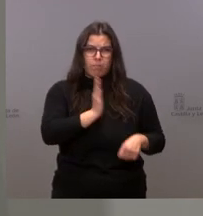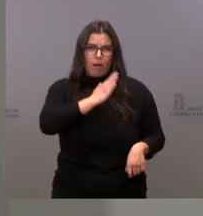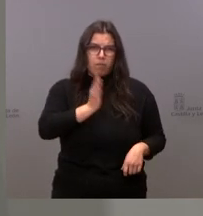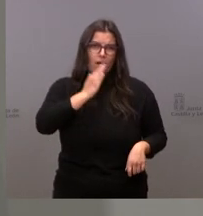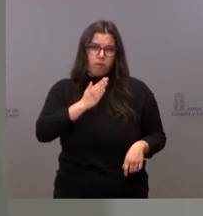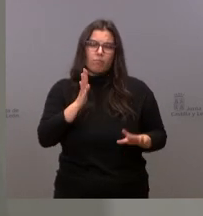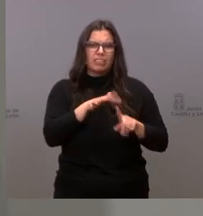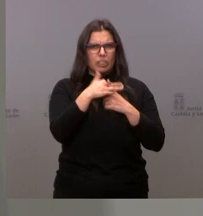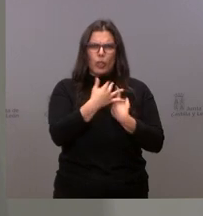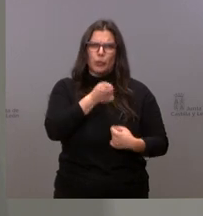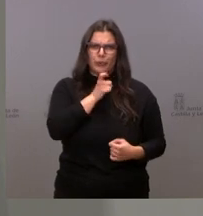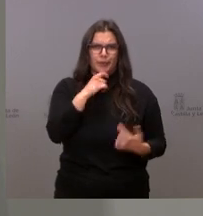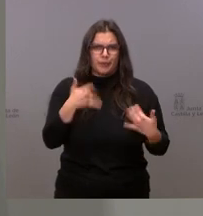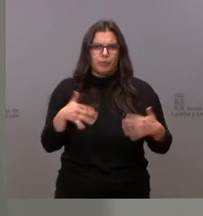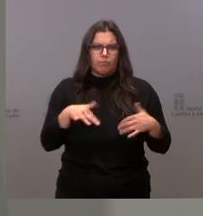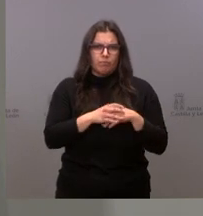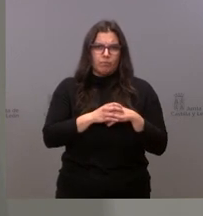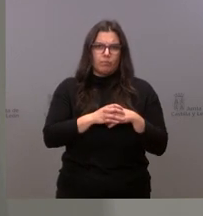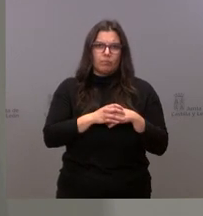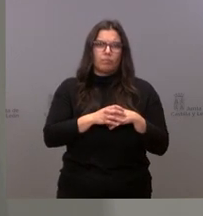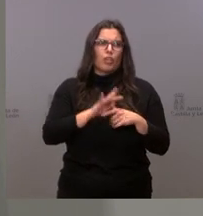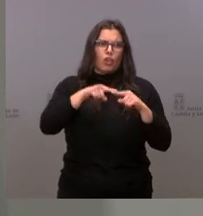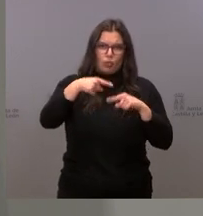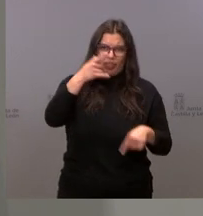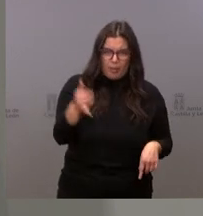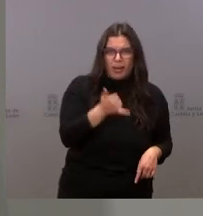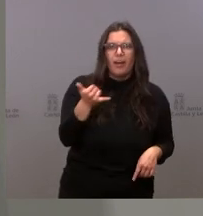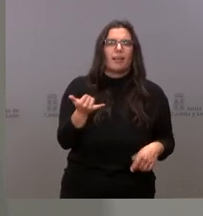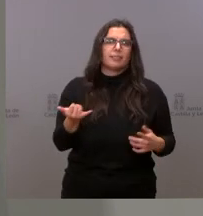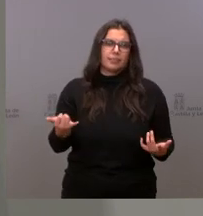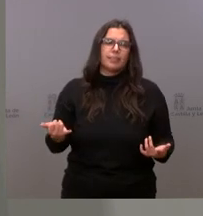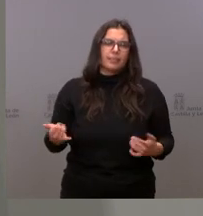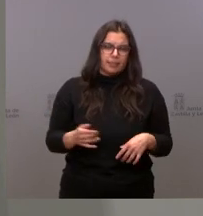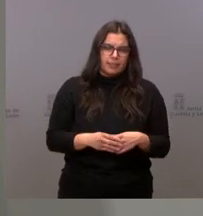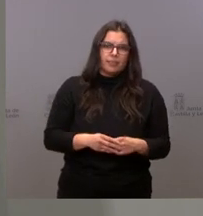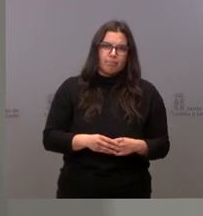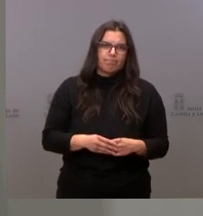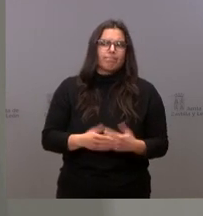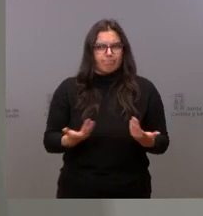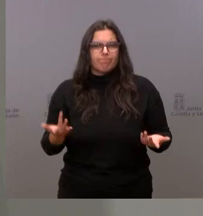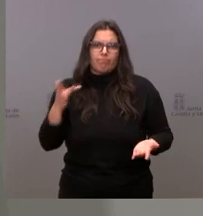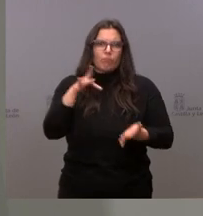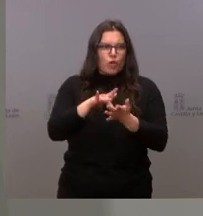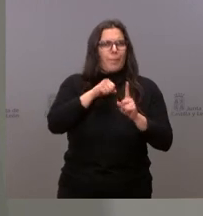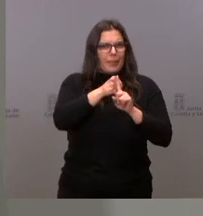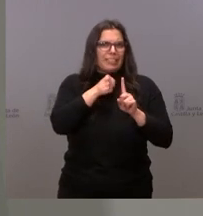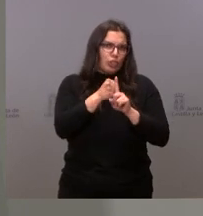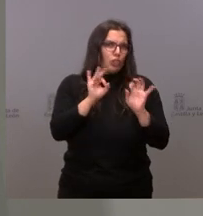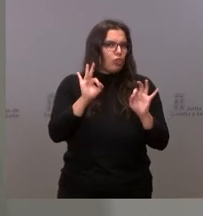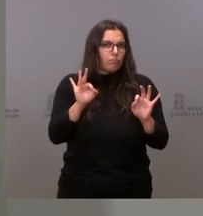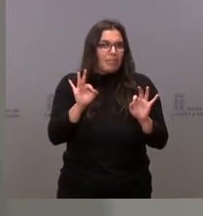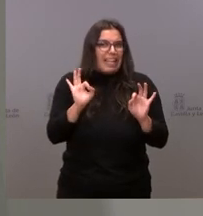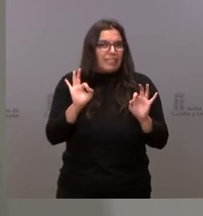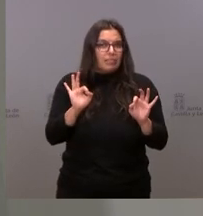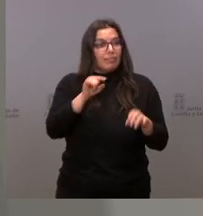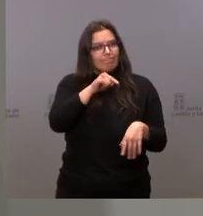una situación muy difícil, que va a producir bajas, que vamos a tener mucha presión. Y eso sí